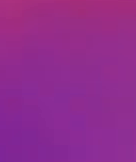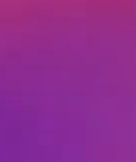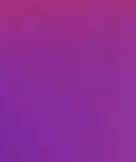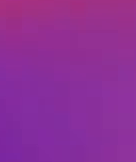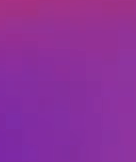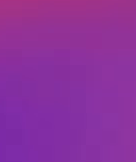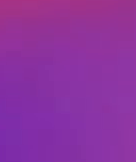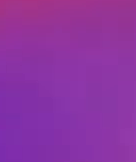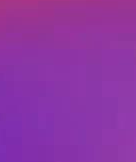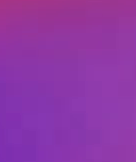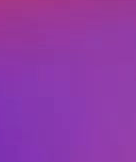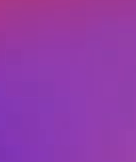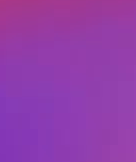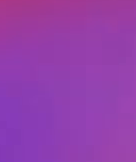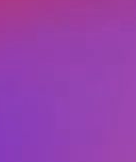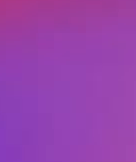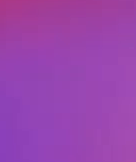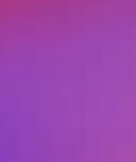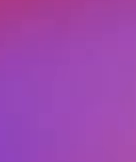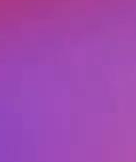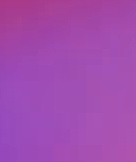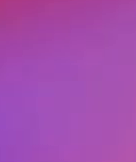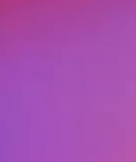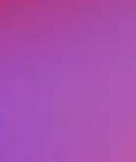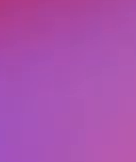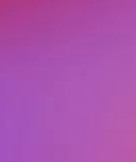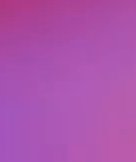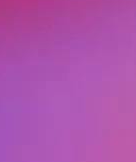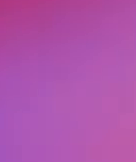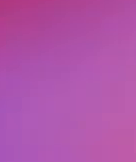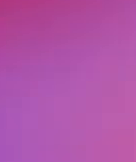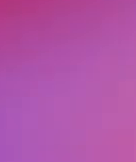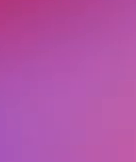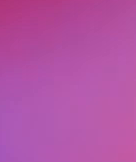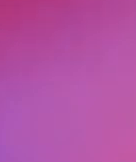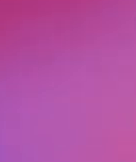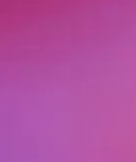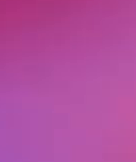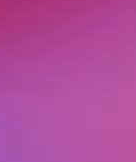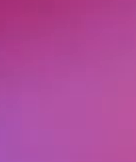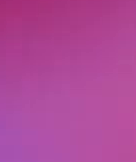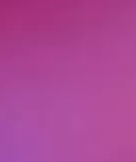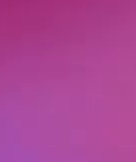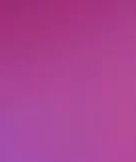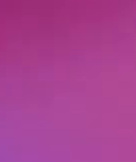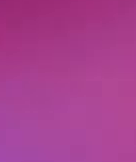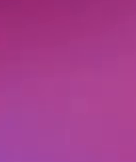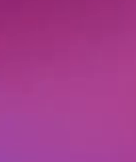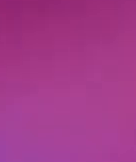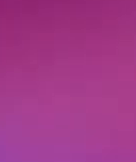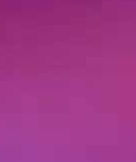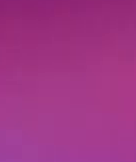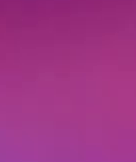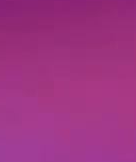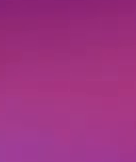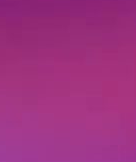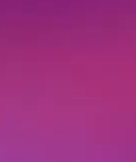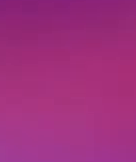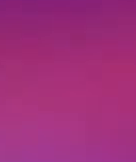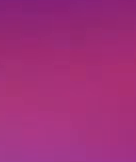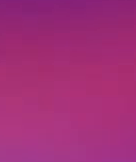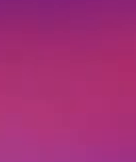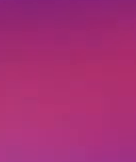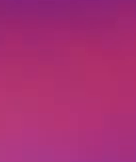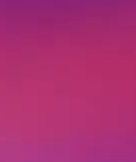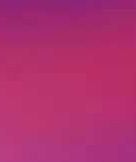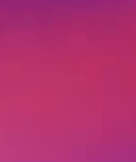Si tienes dudas o necesitas ayuda, llama al Centro de Apoyo Pedagógico a Distancia. El número de teléfono para secundaria es el